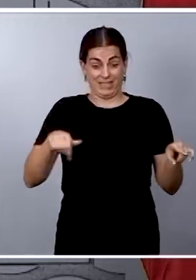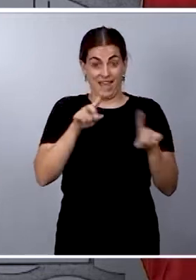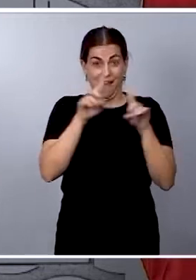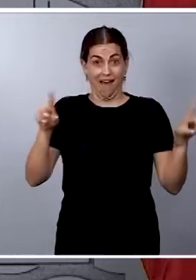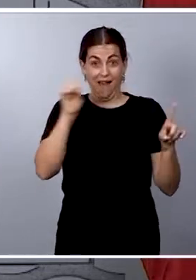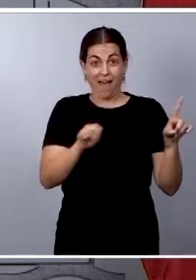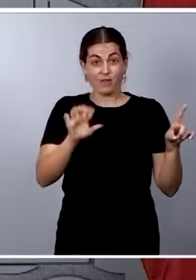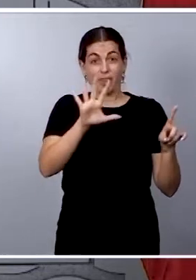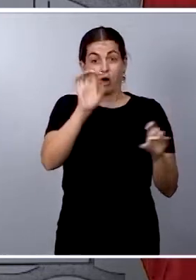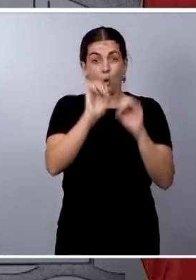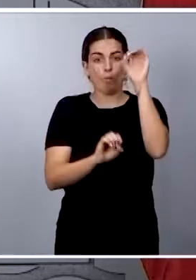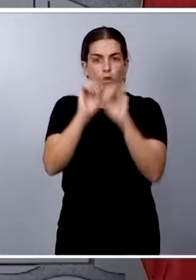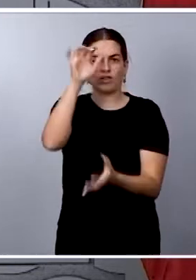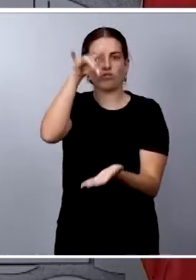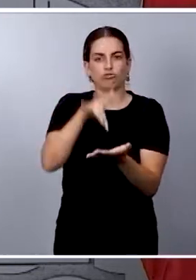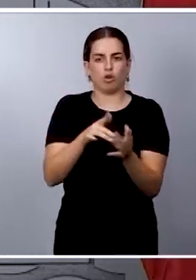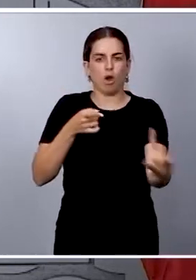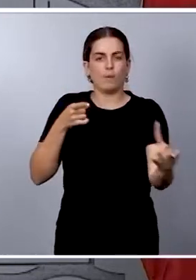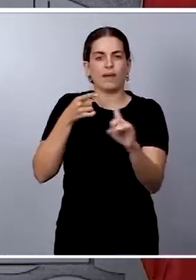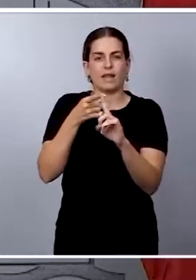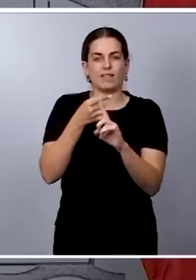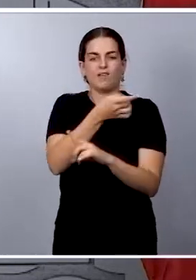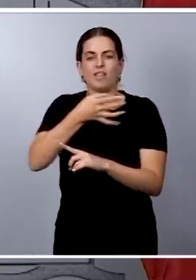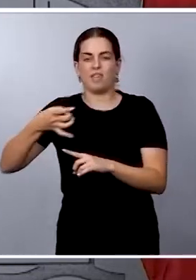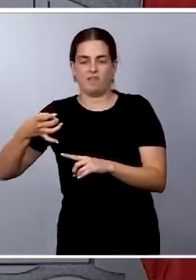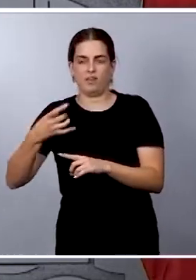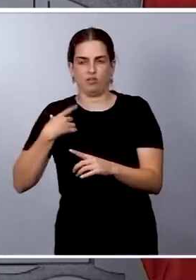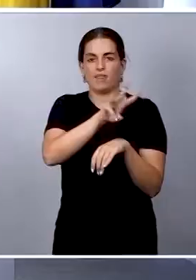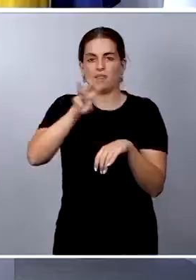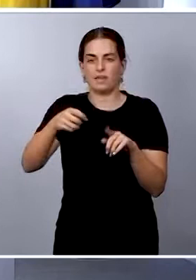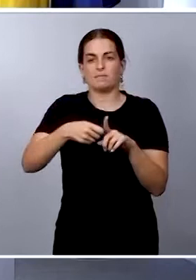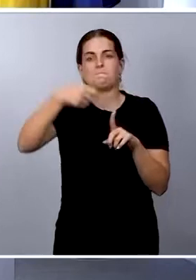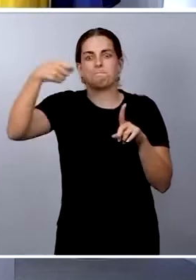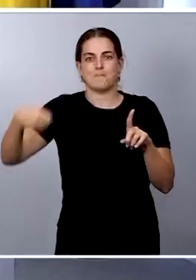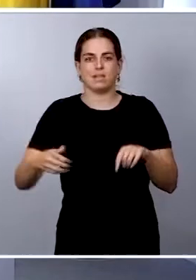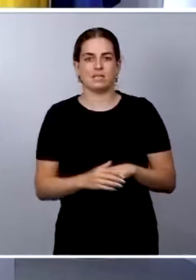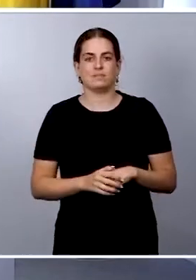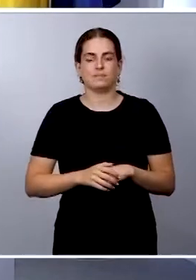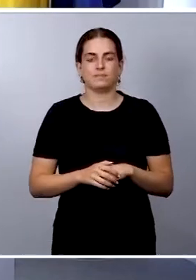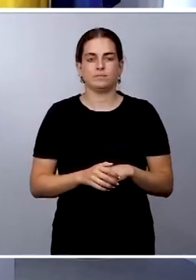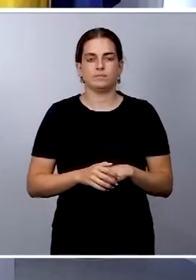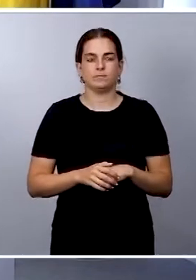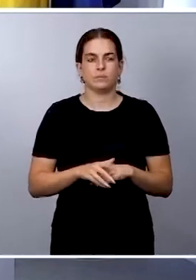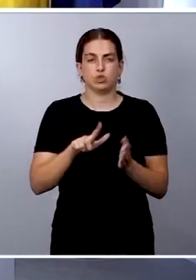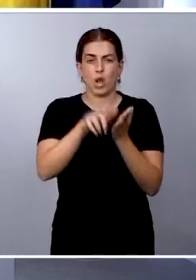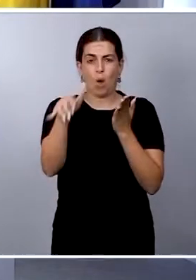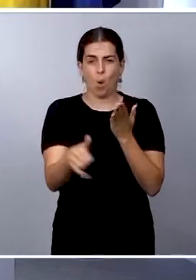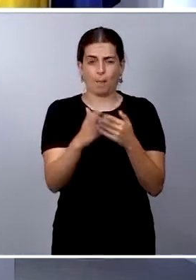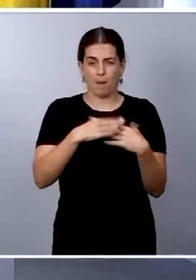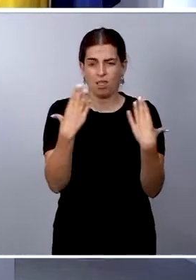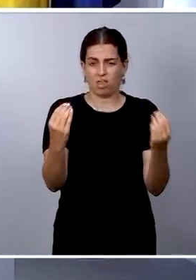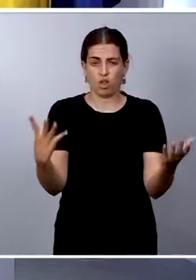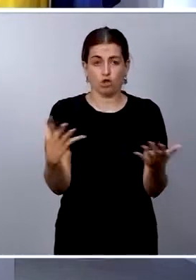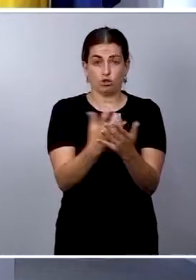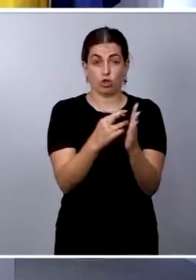del objetivo de déficit y, por tanto, de consolidación fiscal. Con este paso, el Ejecutivo da el pistoletazo de